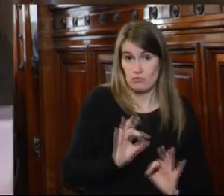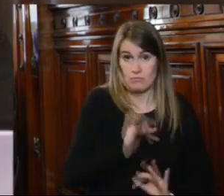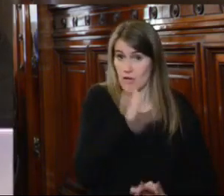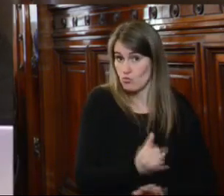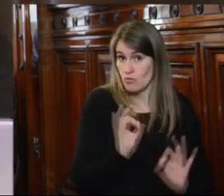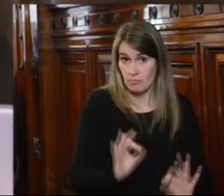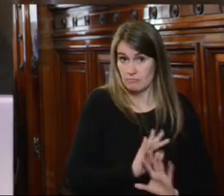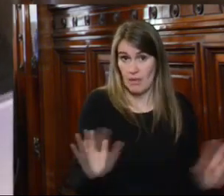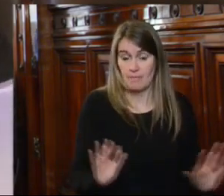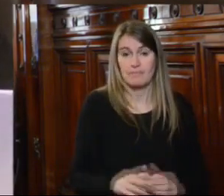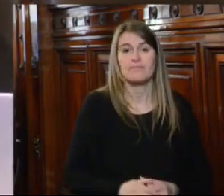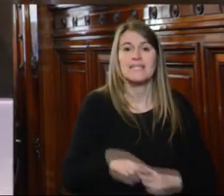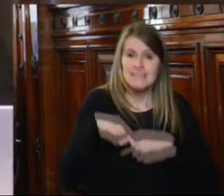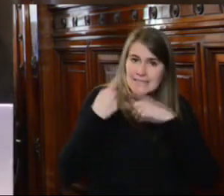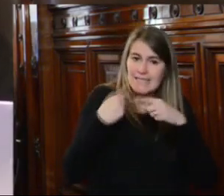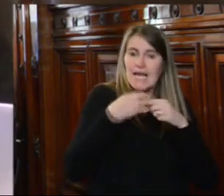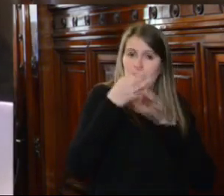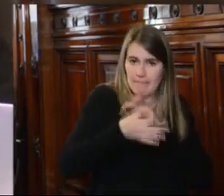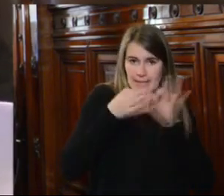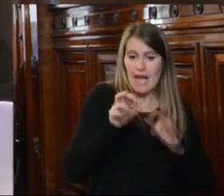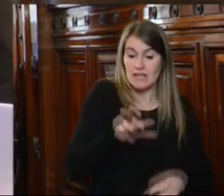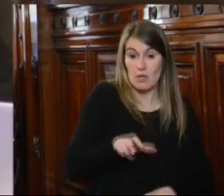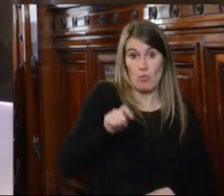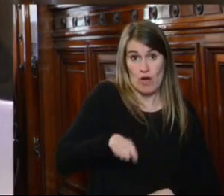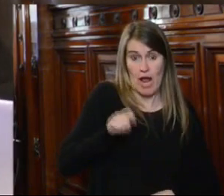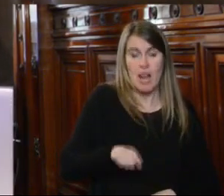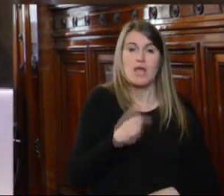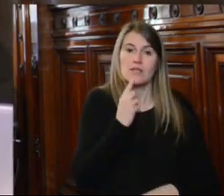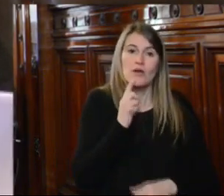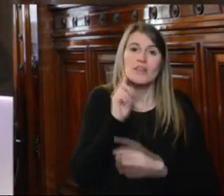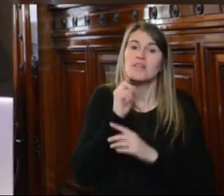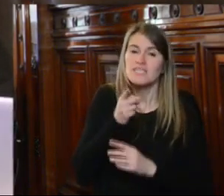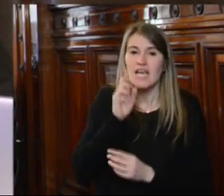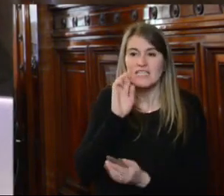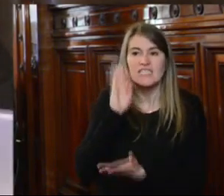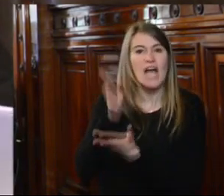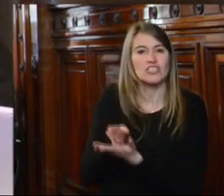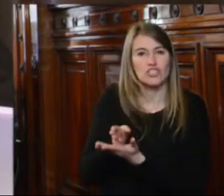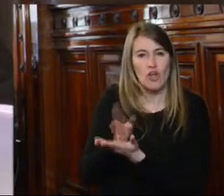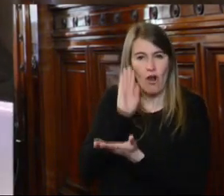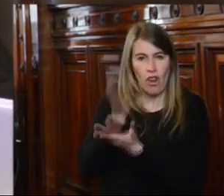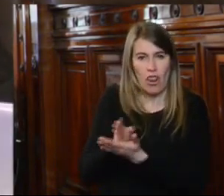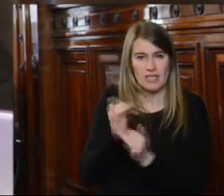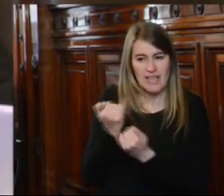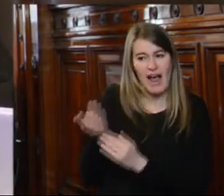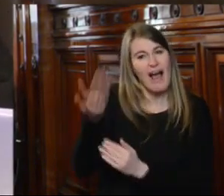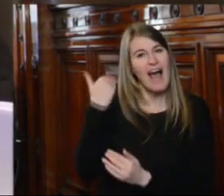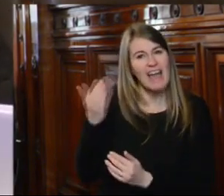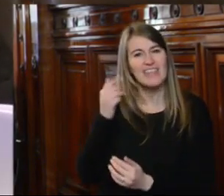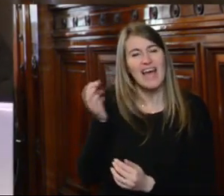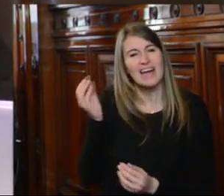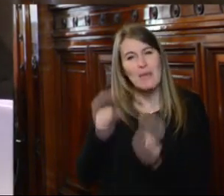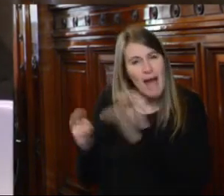sigue el Tribunal de Apelaciones el contenido dispositivo de la resolución que ordena sanciones por incumplimiento de una anterior orden de reparación